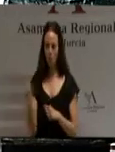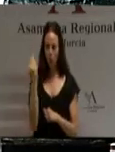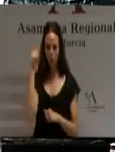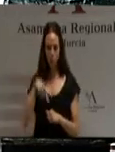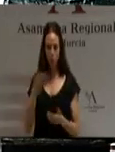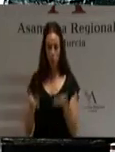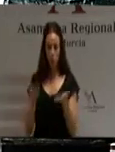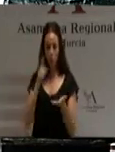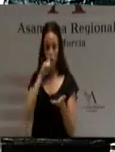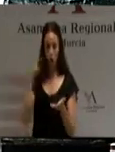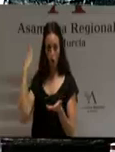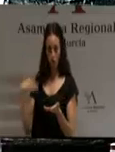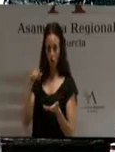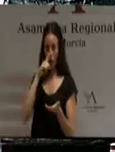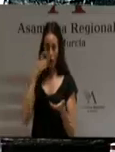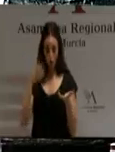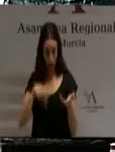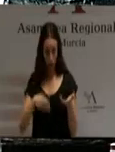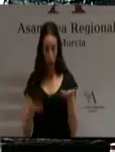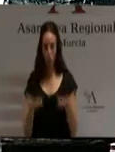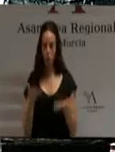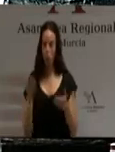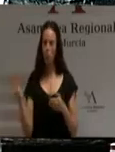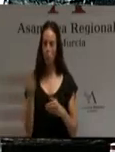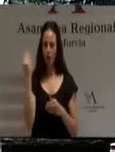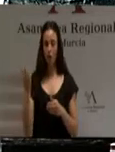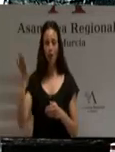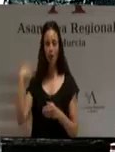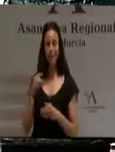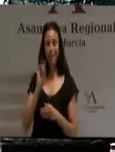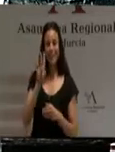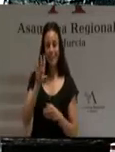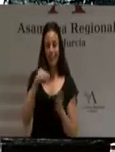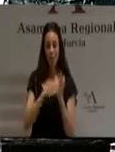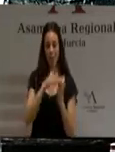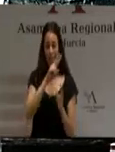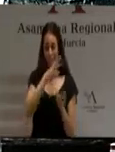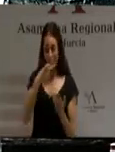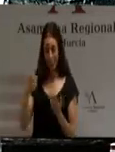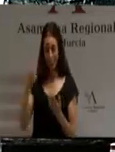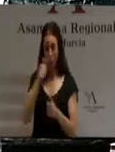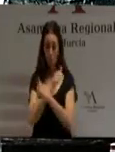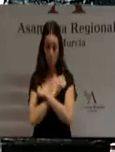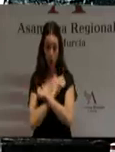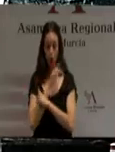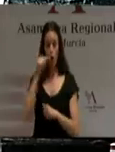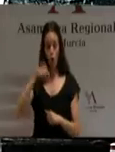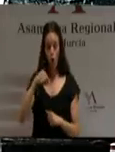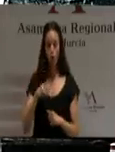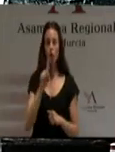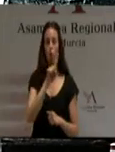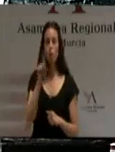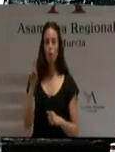hasta la actualidad. Pues entonces eran 15.743 los desempleados y hoy lo son 15.611.